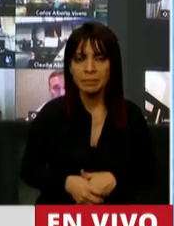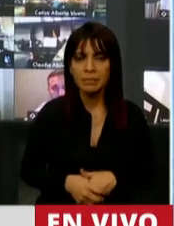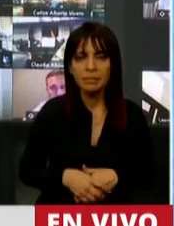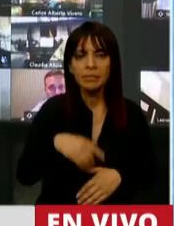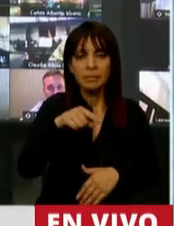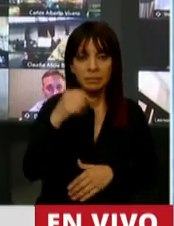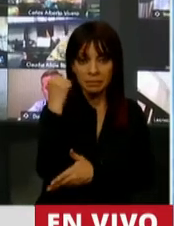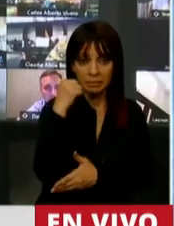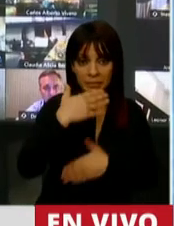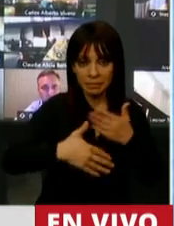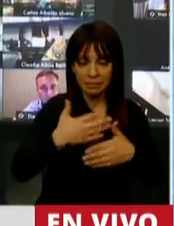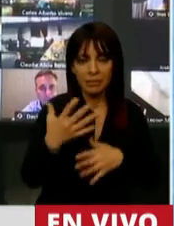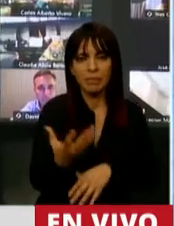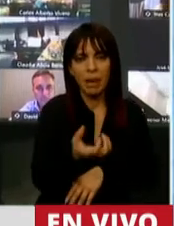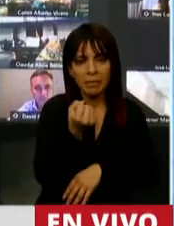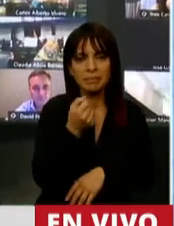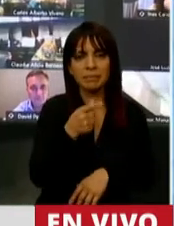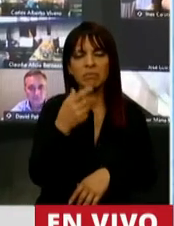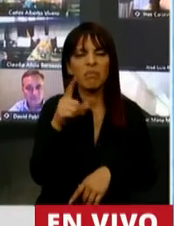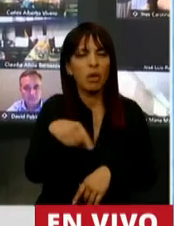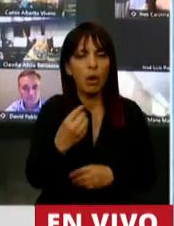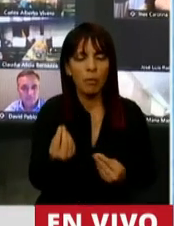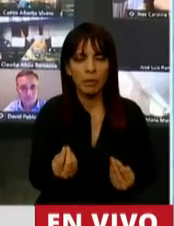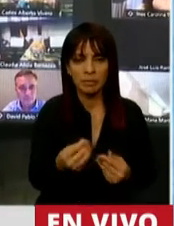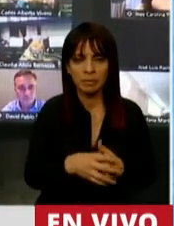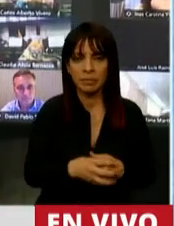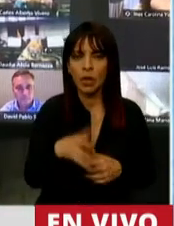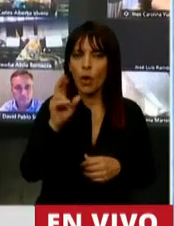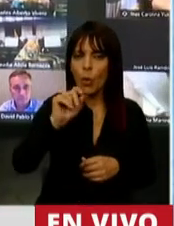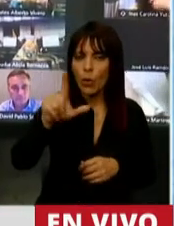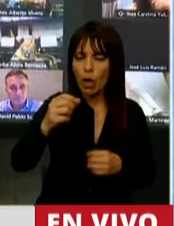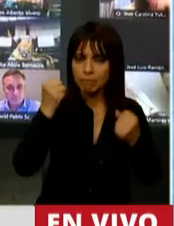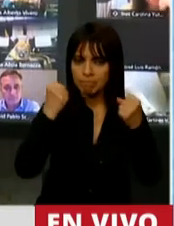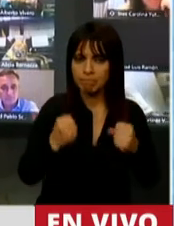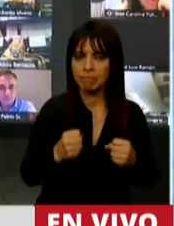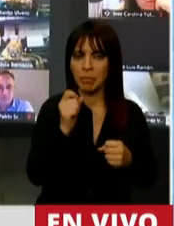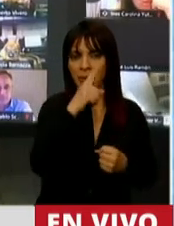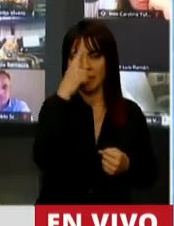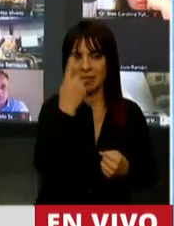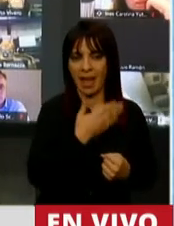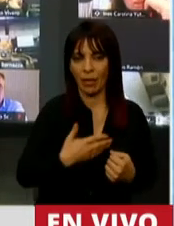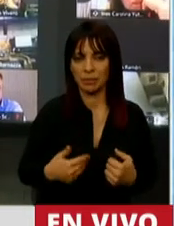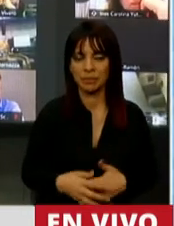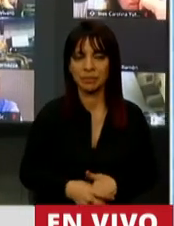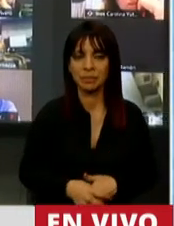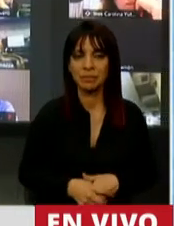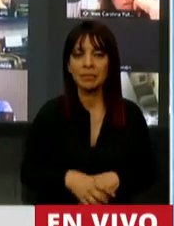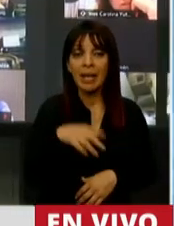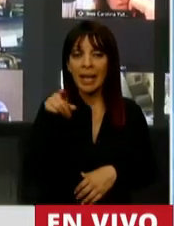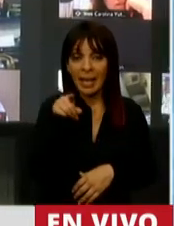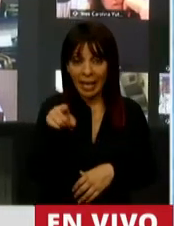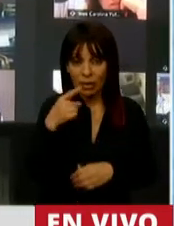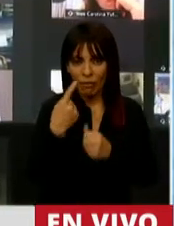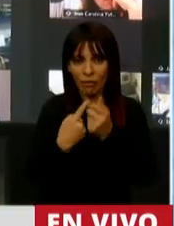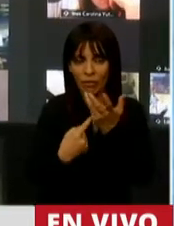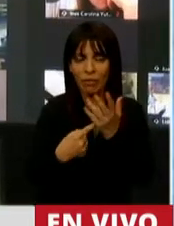donde apunta este presupuesto, lo vamos a lograr con un rol fuerte y preponderante del Estado. Porque esto es posible, como